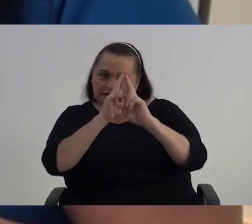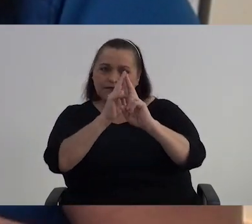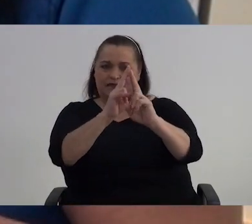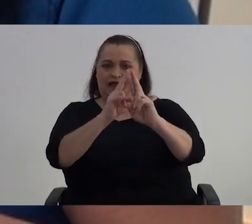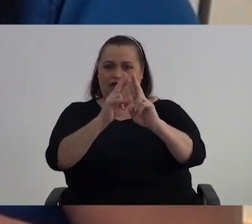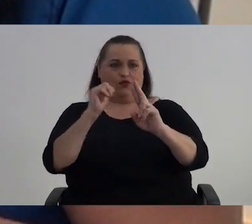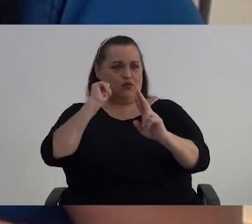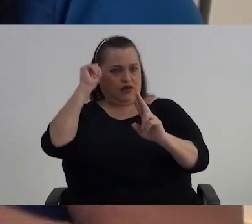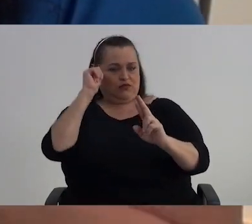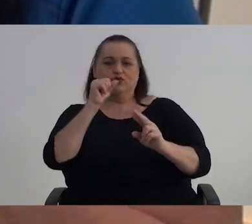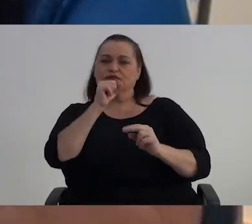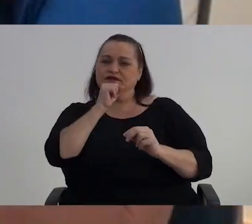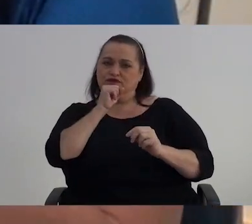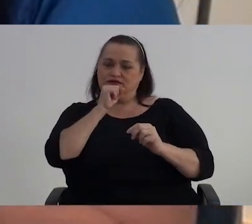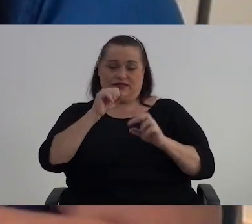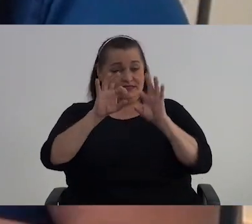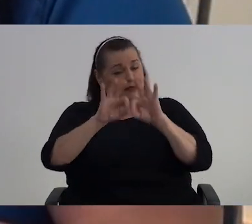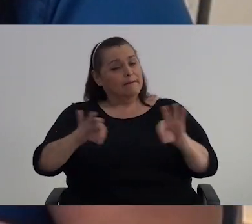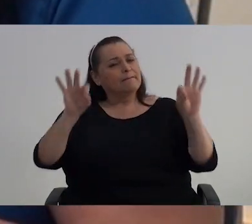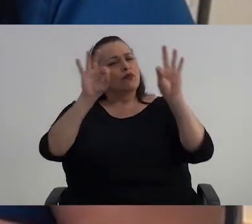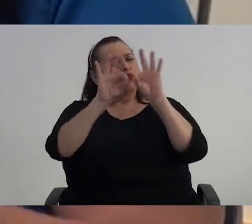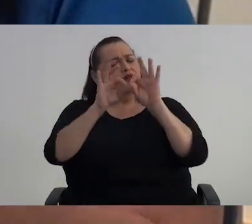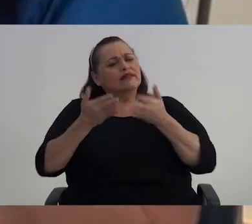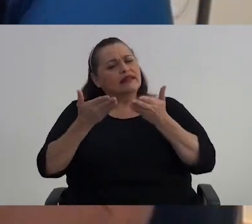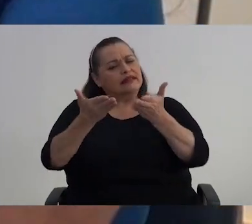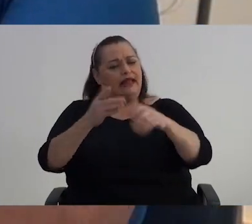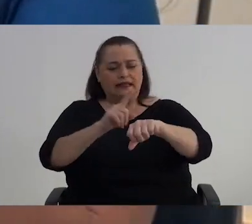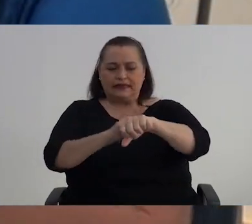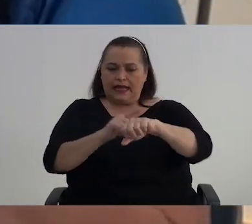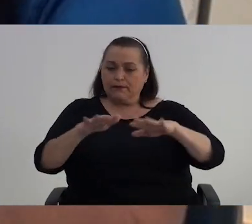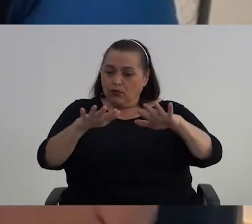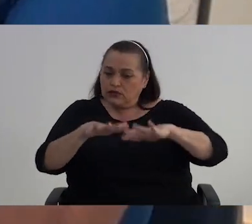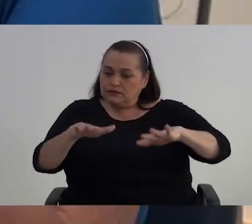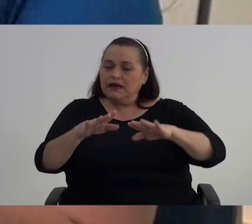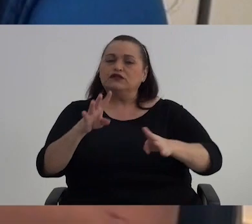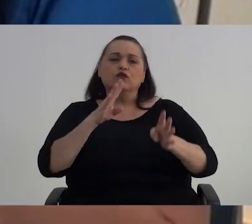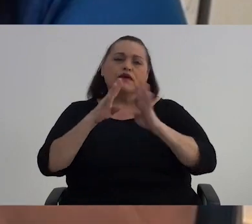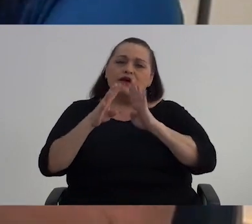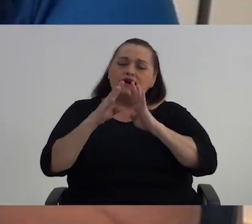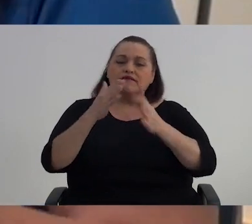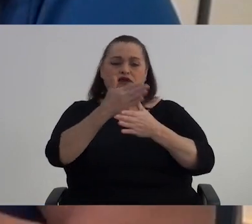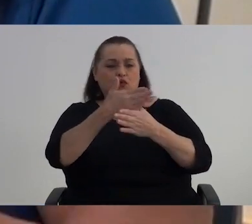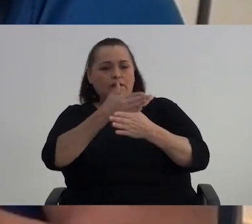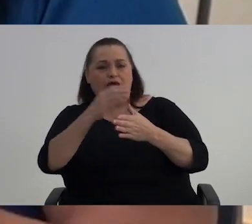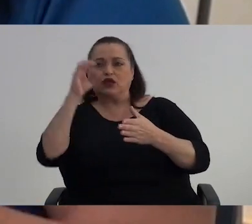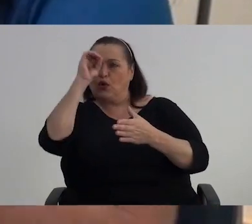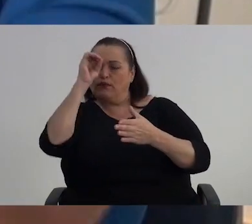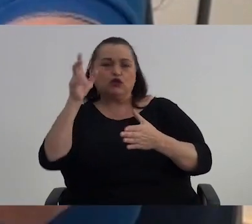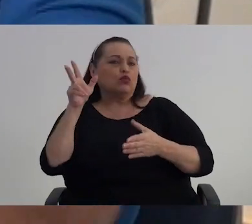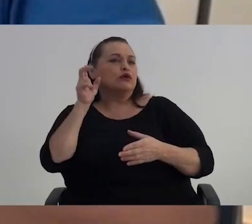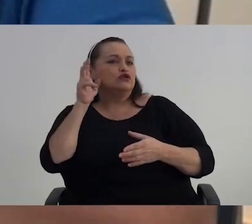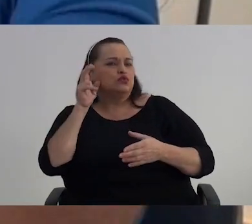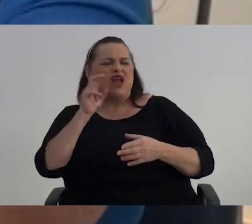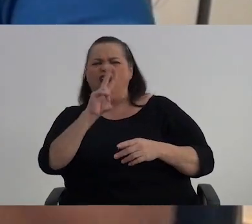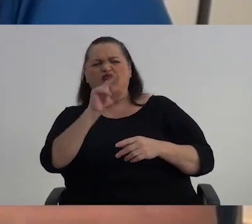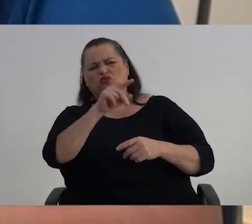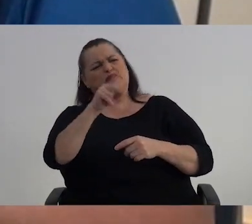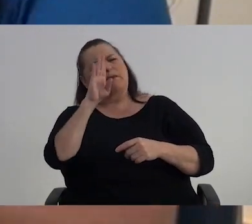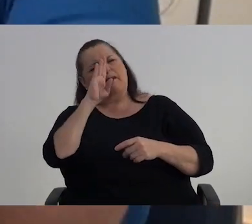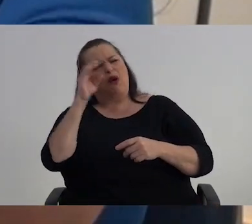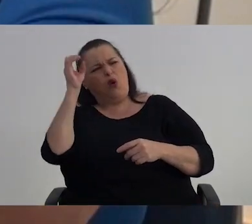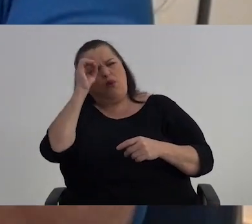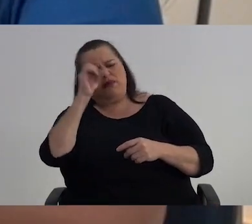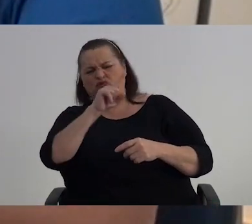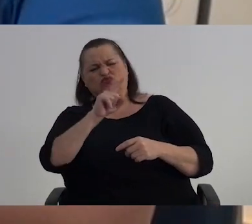Nuestros adultos mayores Y de la importancia de darles el espacio De que hablen, de que compartan De que den su opinión Porque, ah no, usted mamá, usted no opine